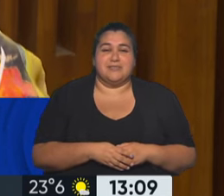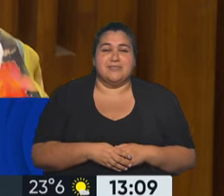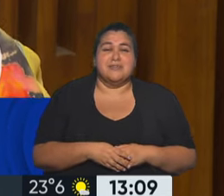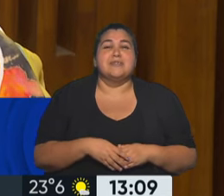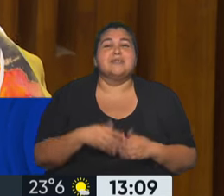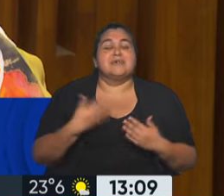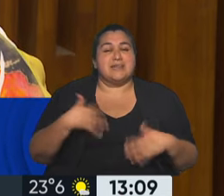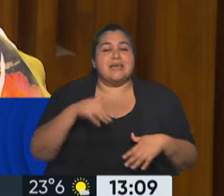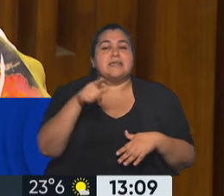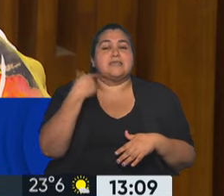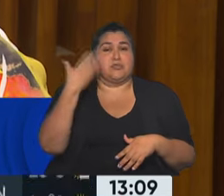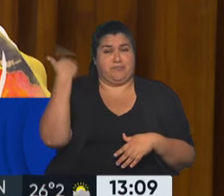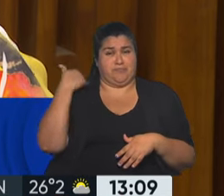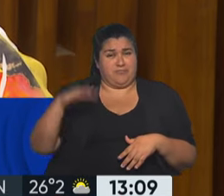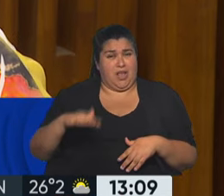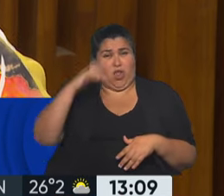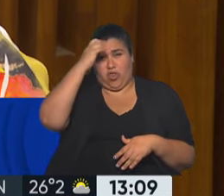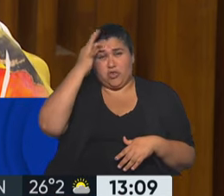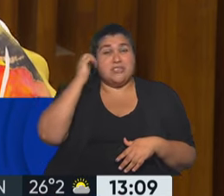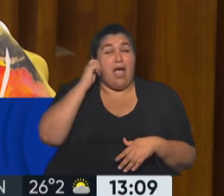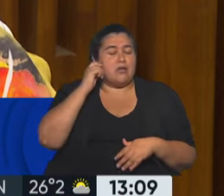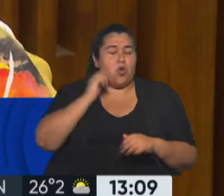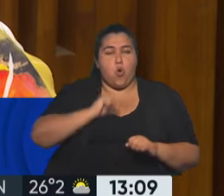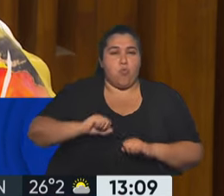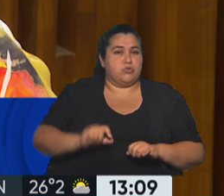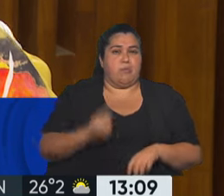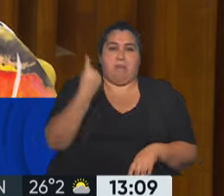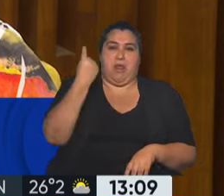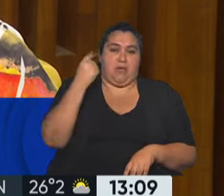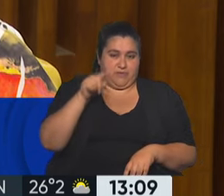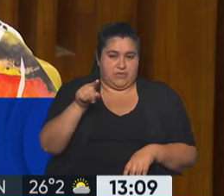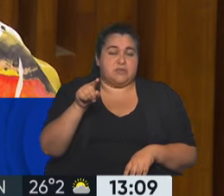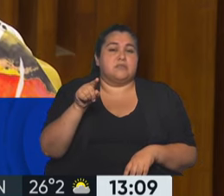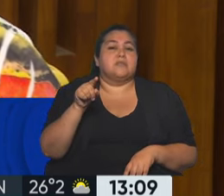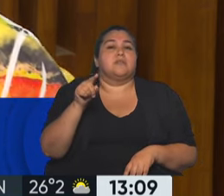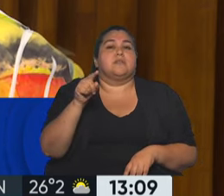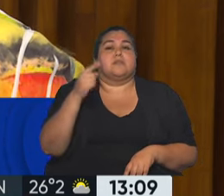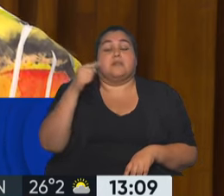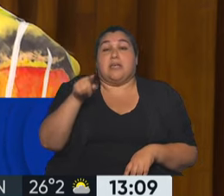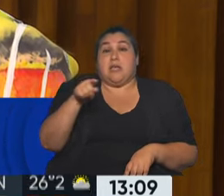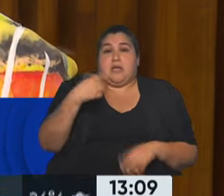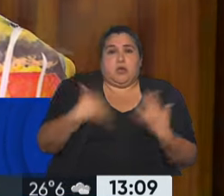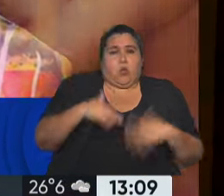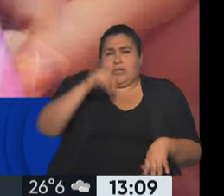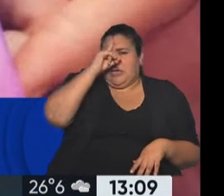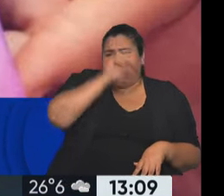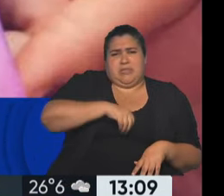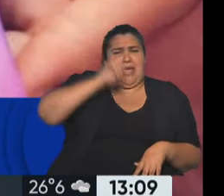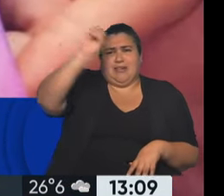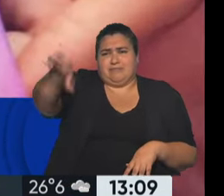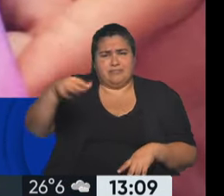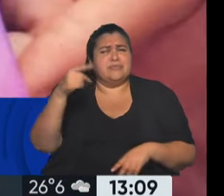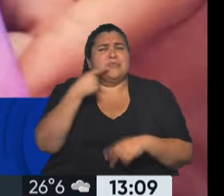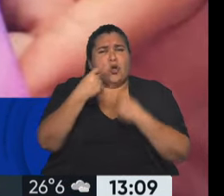Yo convulsioné a los 12 años por primera vez y me llevaron obviamente a un hospital donde realizaron todas las